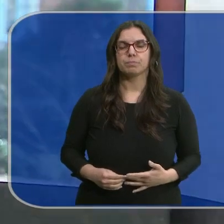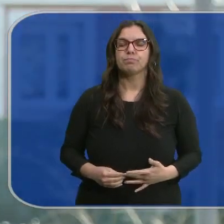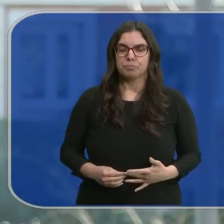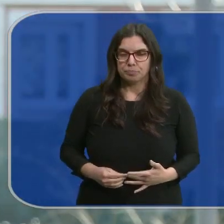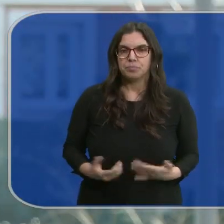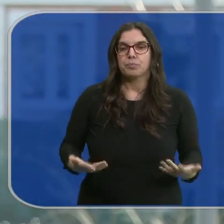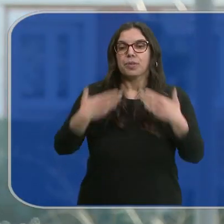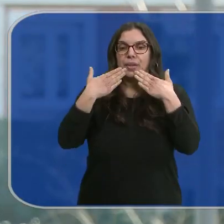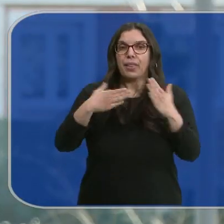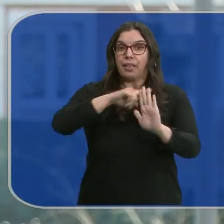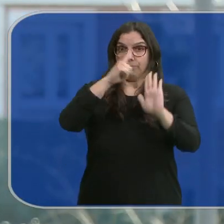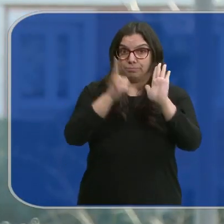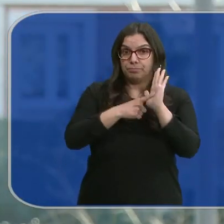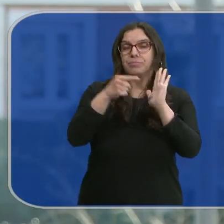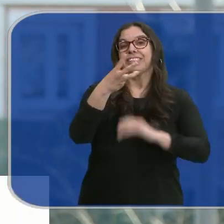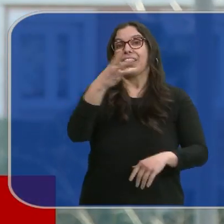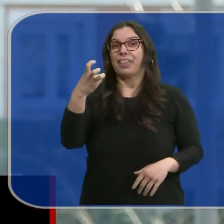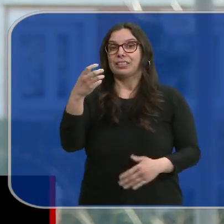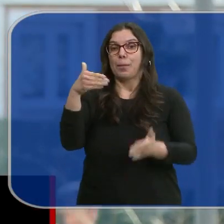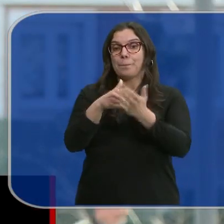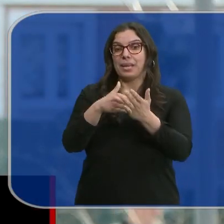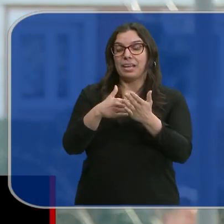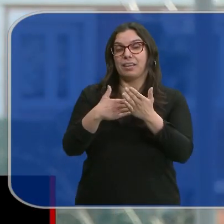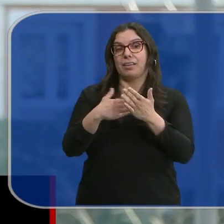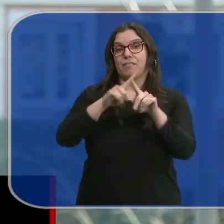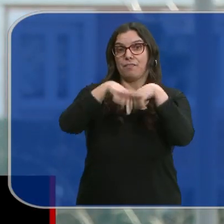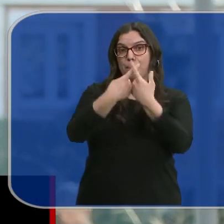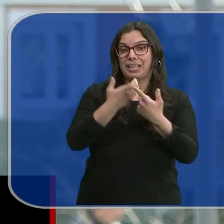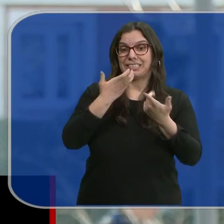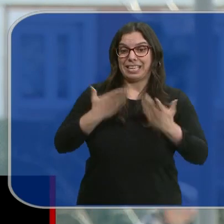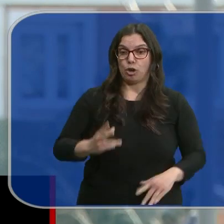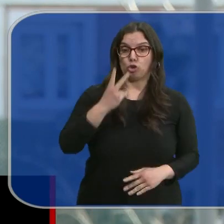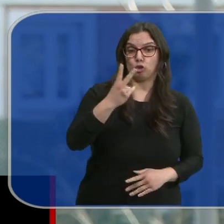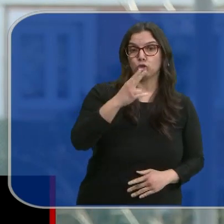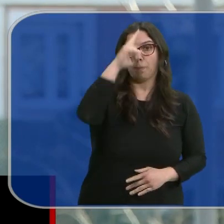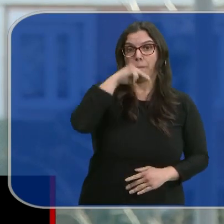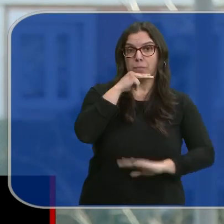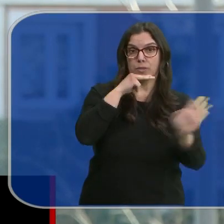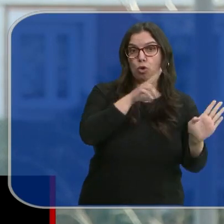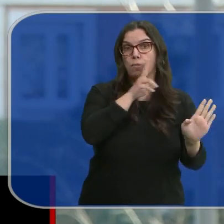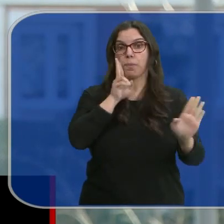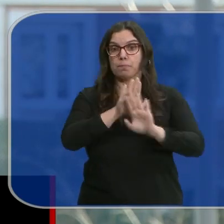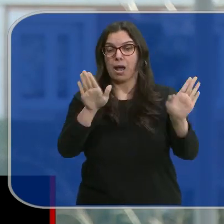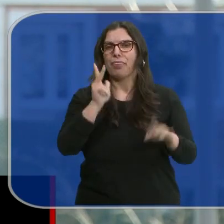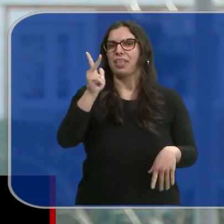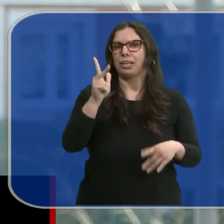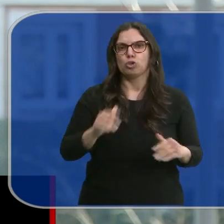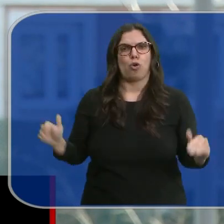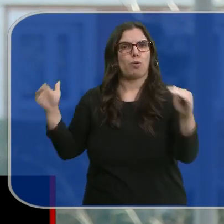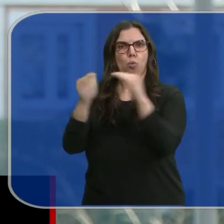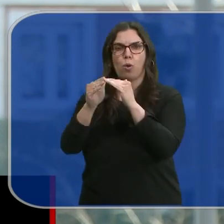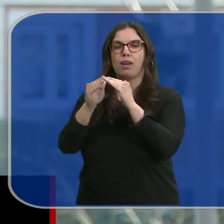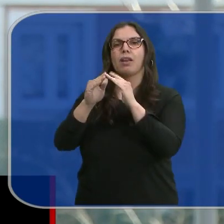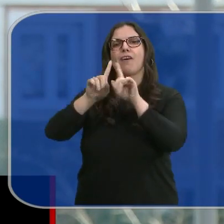Sí, gracias a esta norma, cerca de 300.000 familias monoparentales con dos hijos podrán contar a partir de ahora con los mismos derechos y